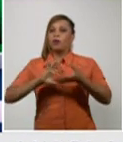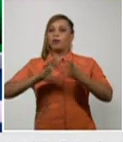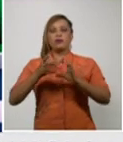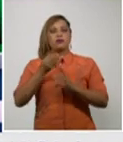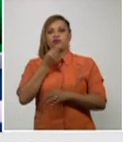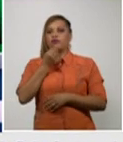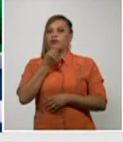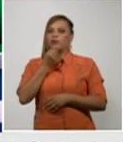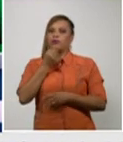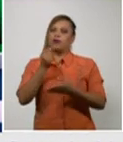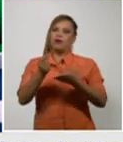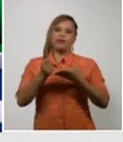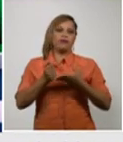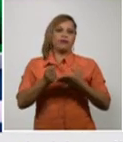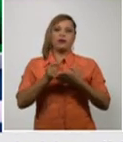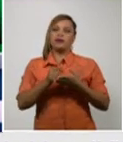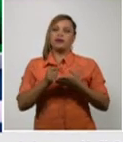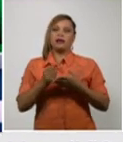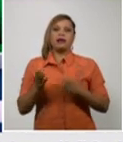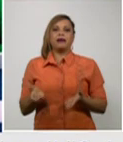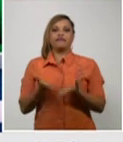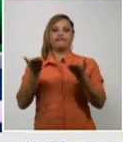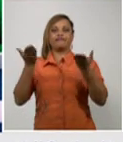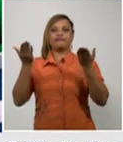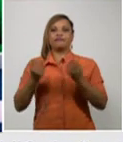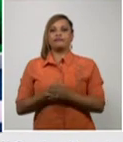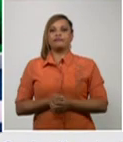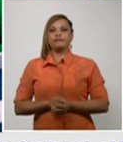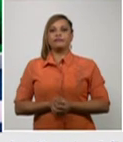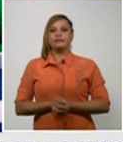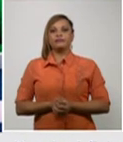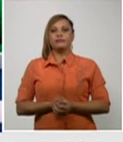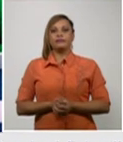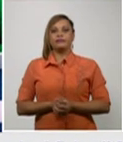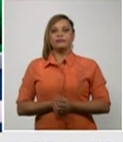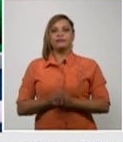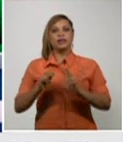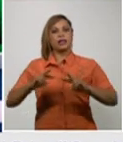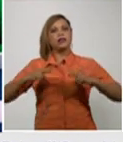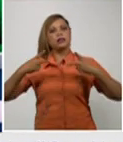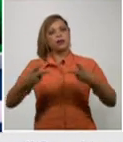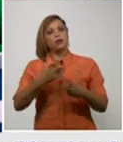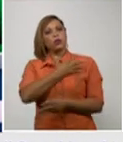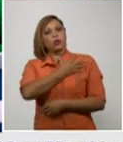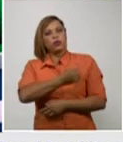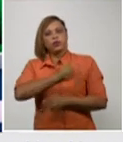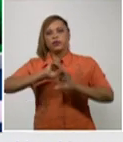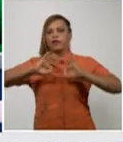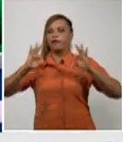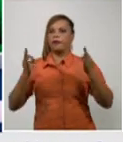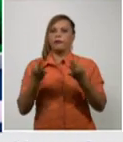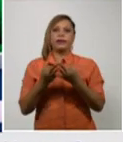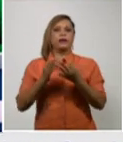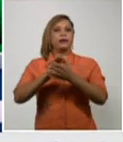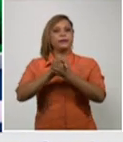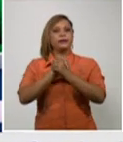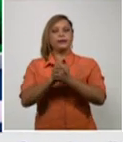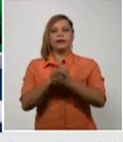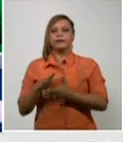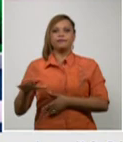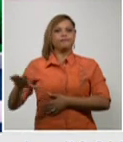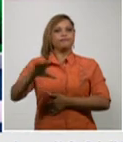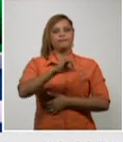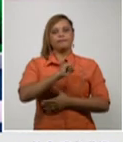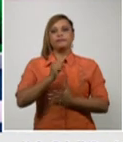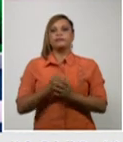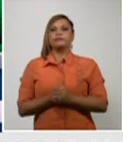su reanimación. Reiteramos nuestras condolencias a familiares y amistades y realmente